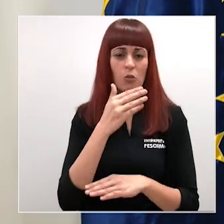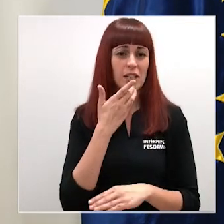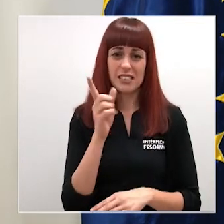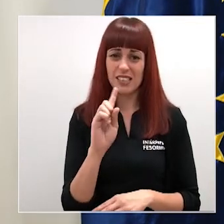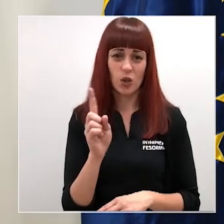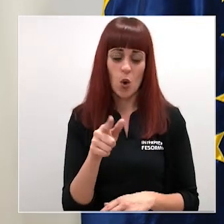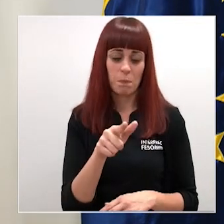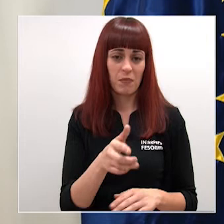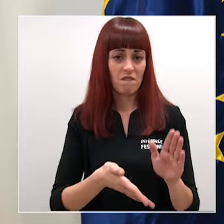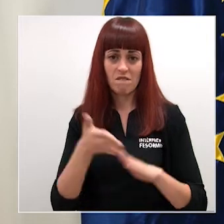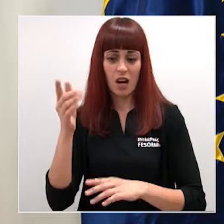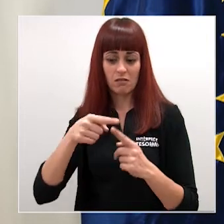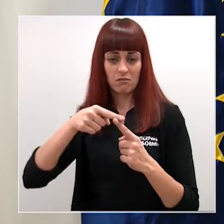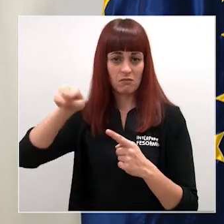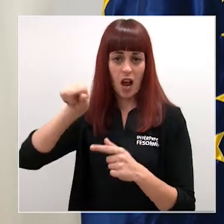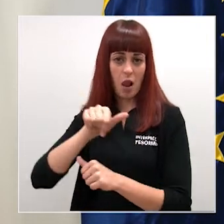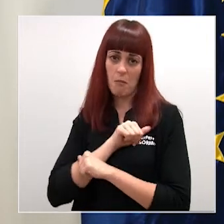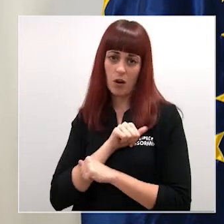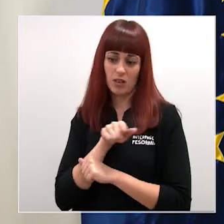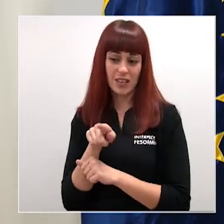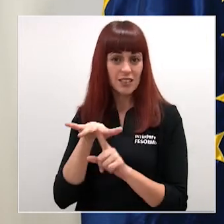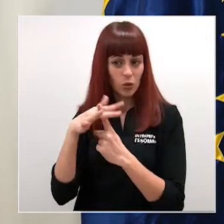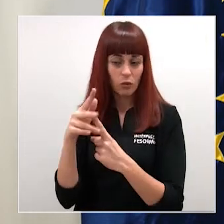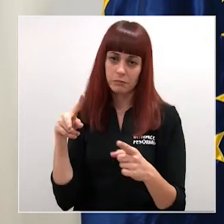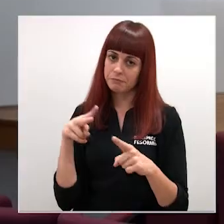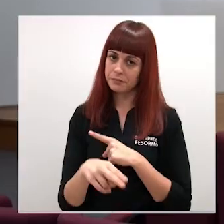no van a pasar al paro y debemos de intentar prevenir esa situación